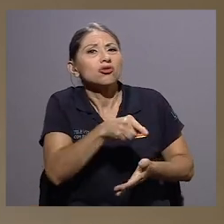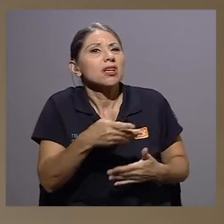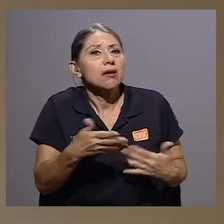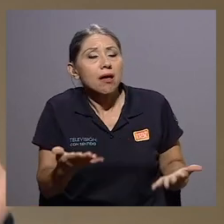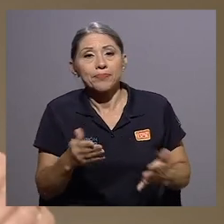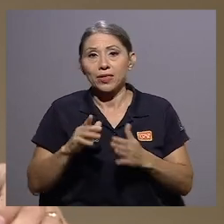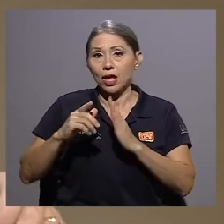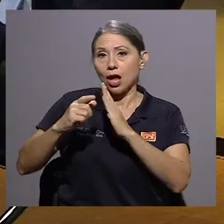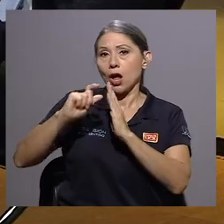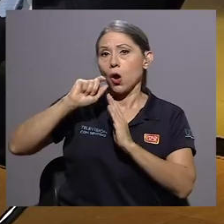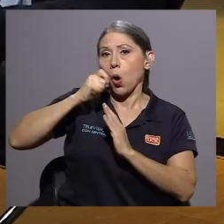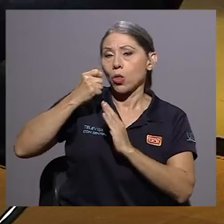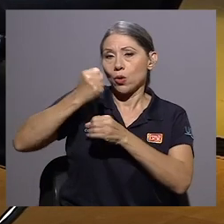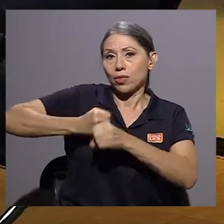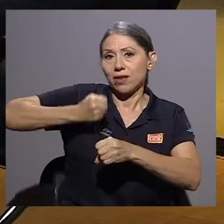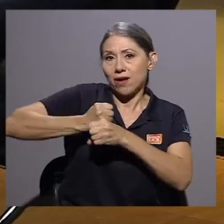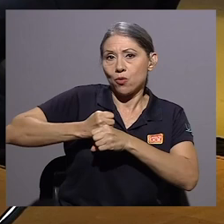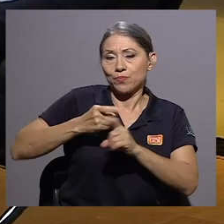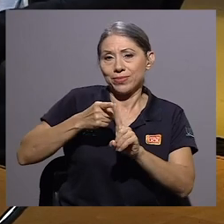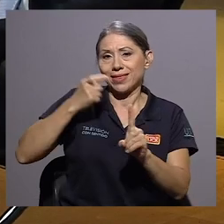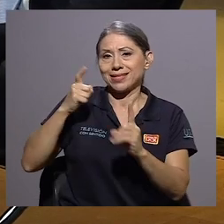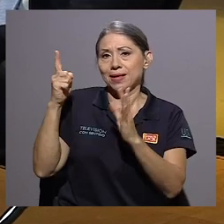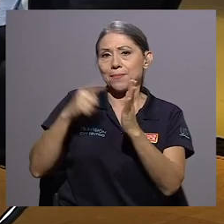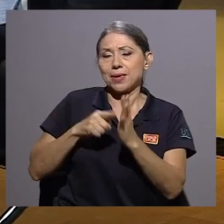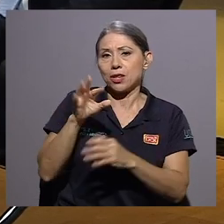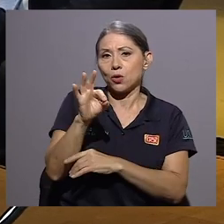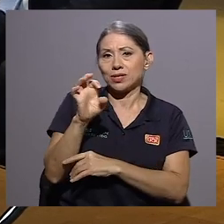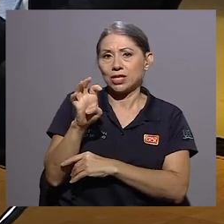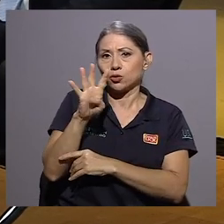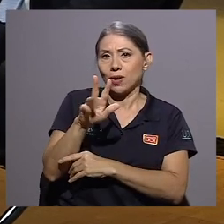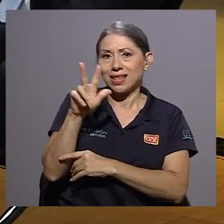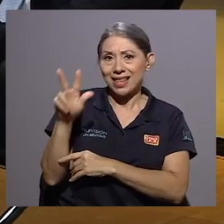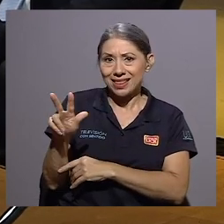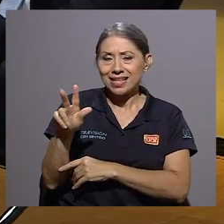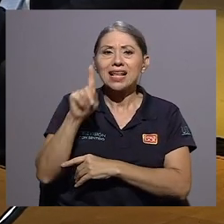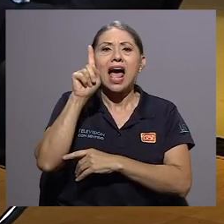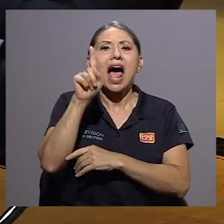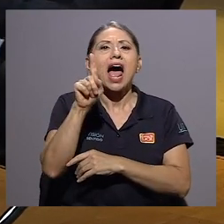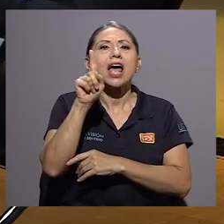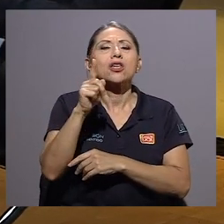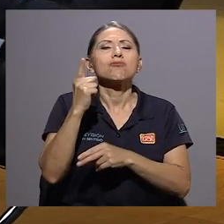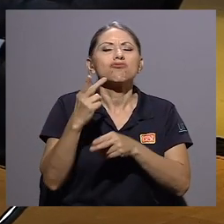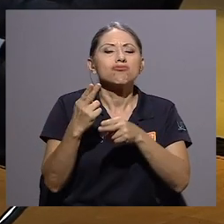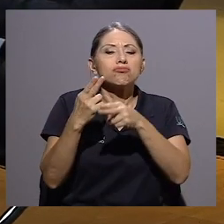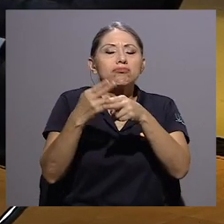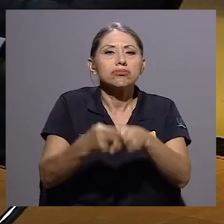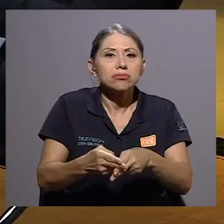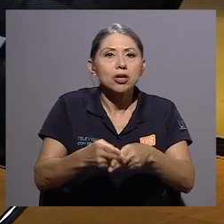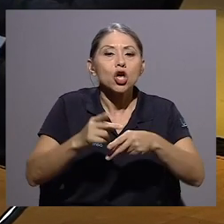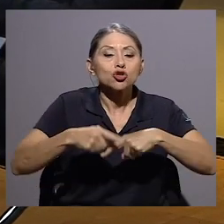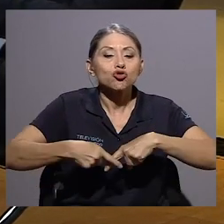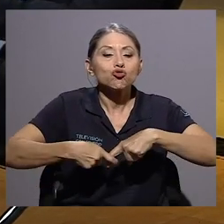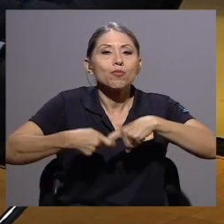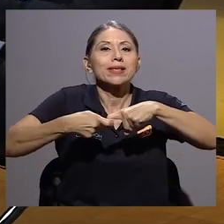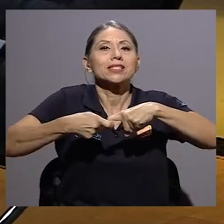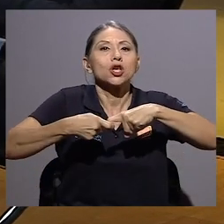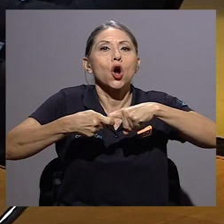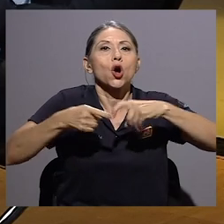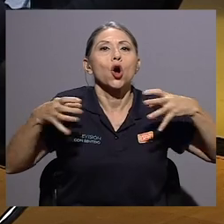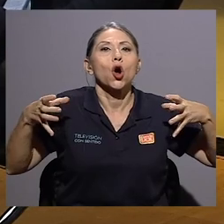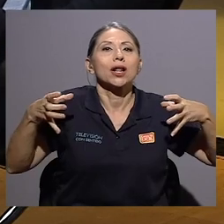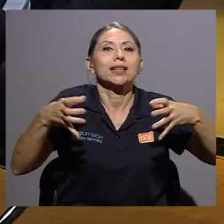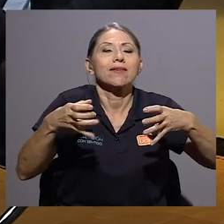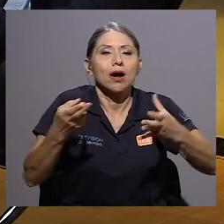¿En qué consiste eso, don Marco? El Código de Trabajo de nosotros desde 1943 desarrolló la figura de la suspensión